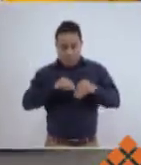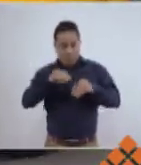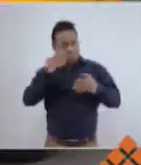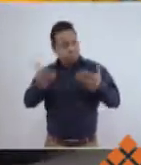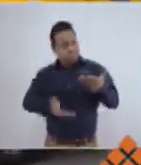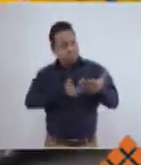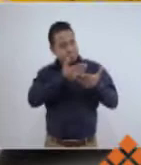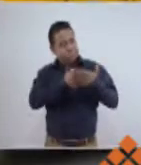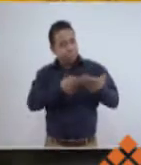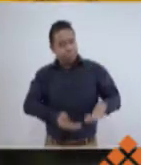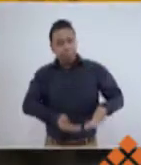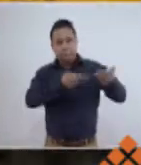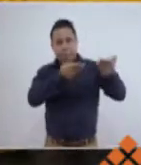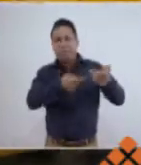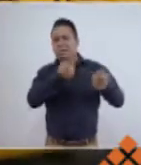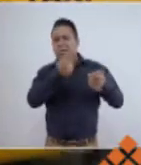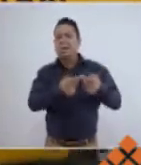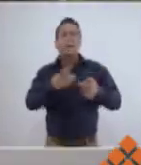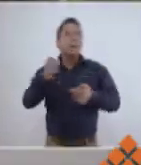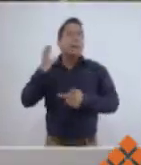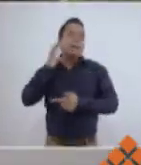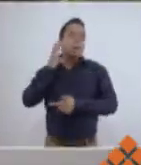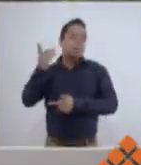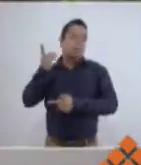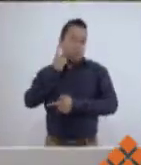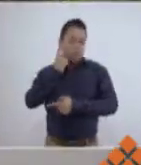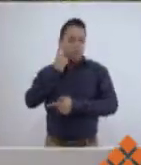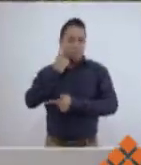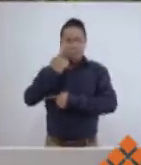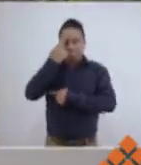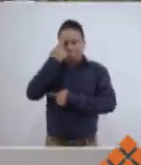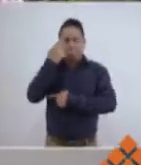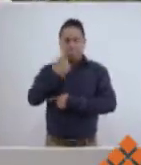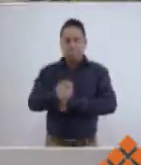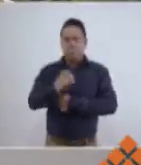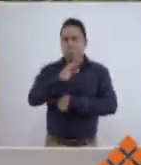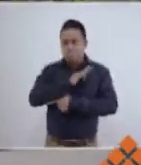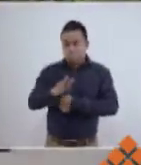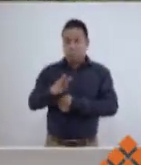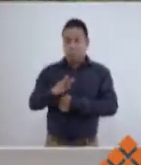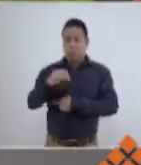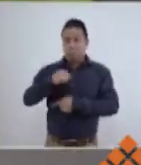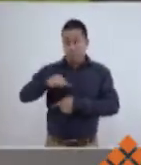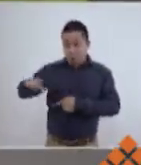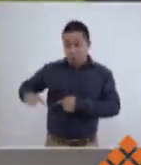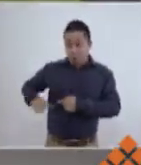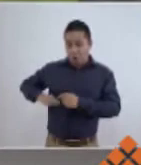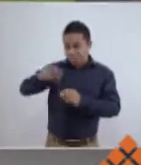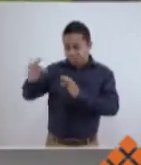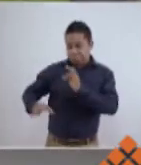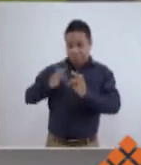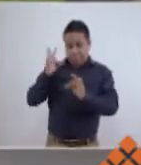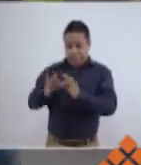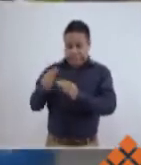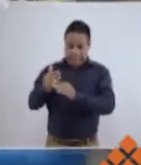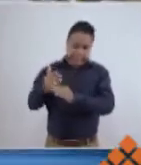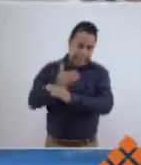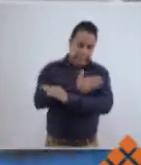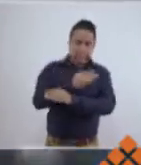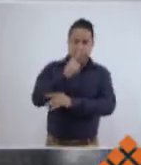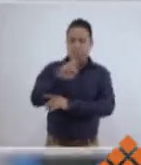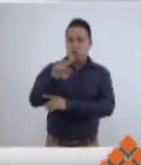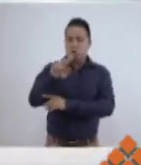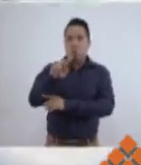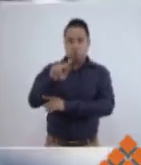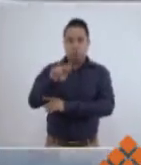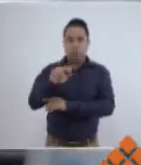presentó un adembro al Congreso del Estado para que 180 días antes de que